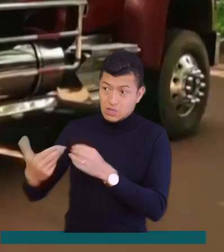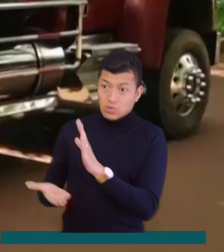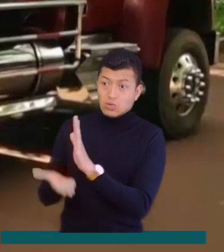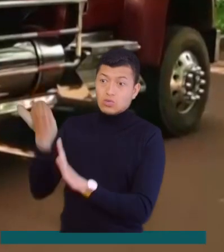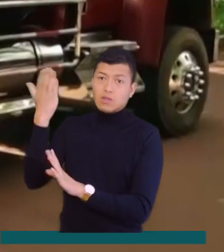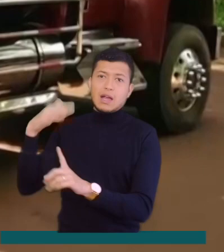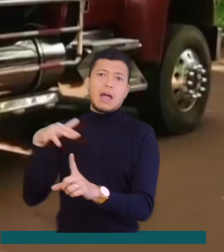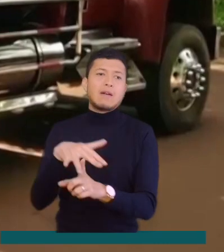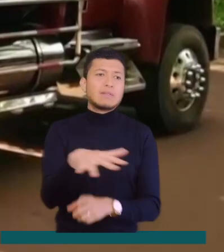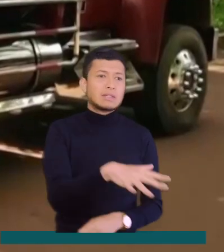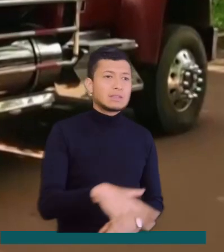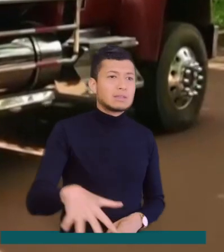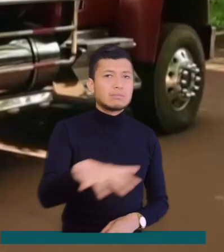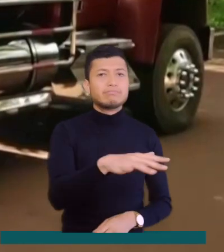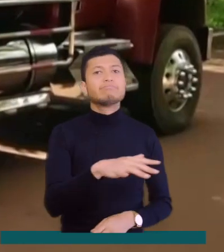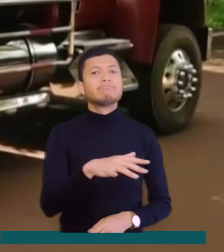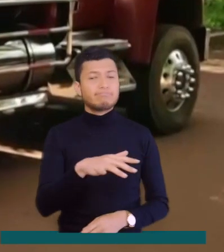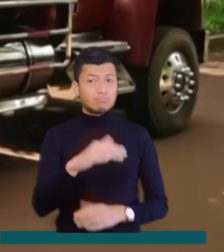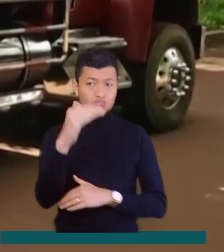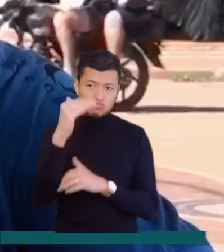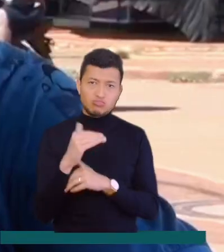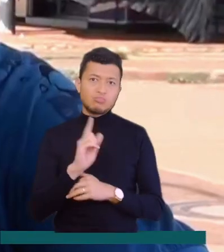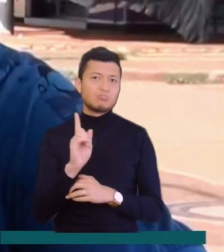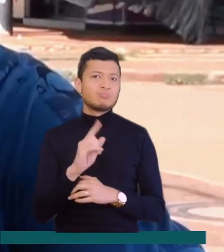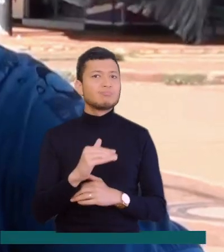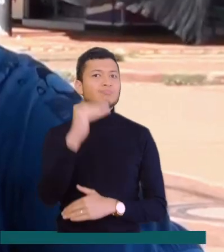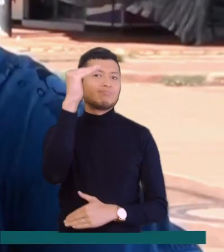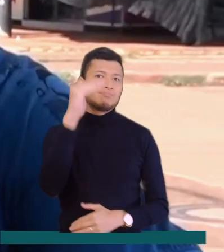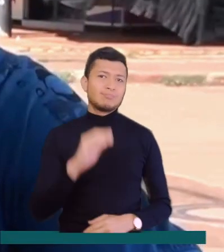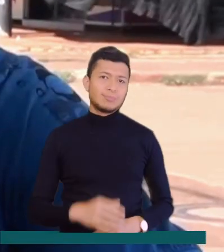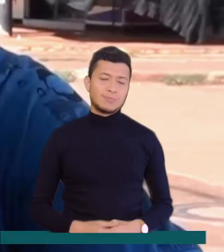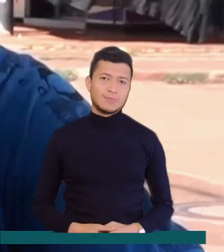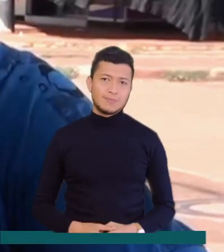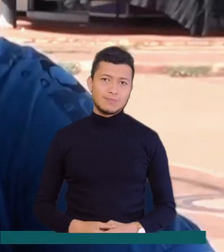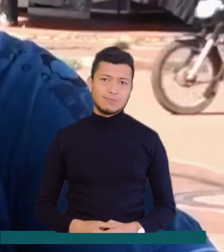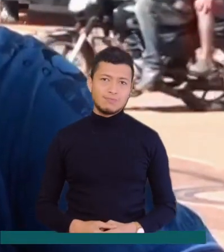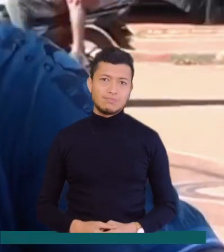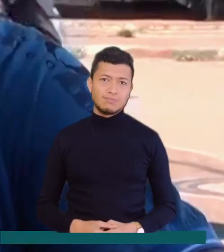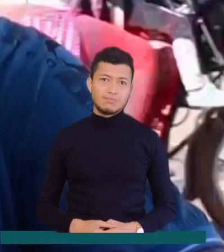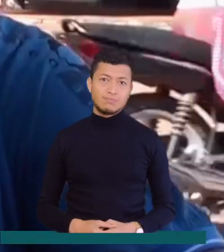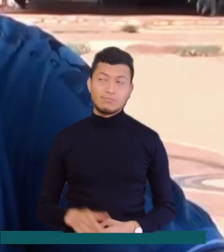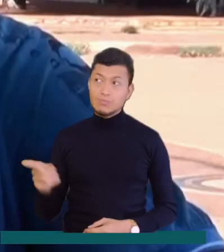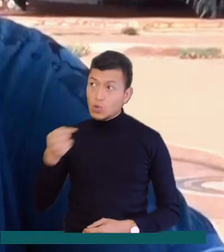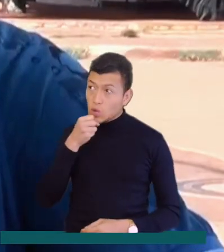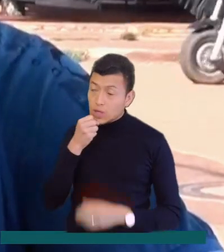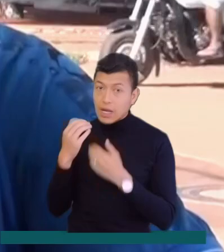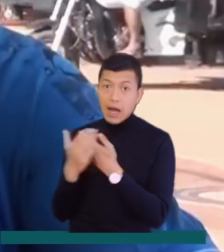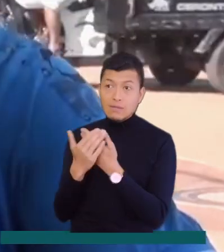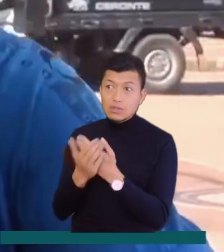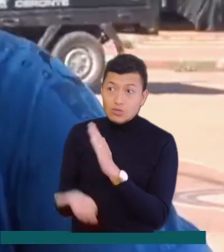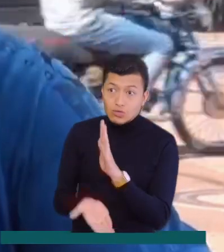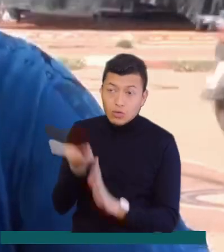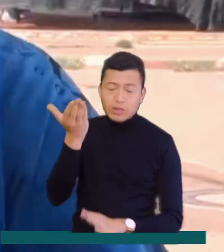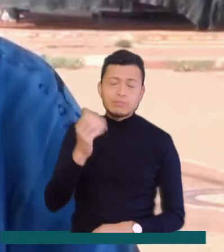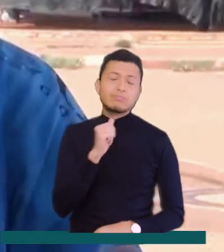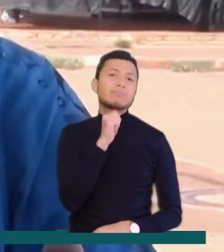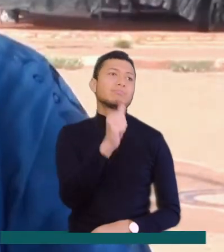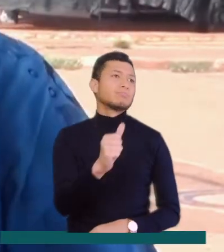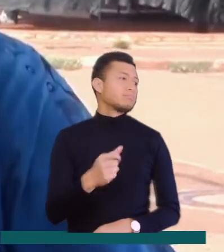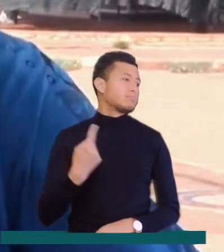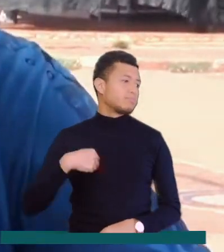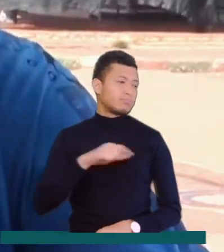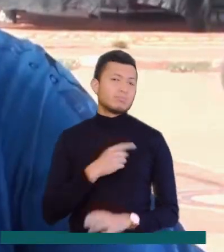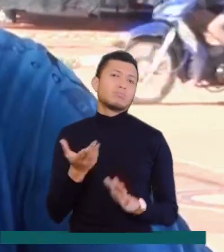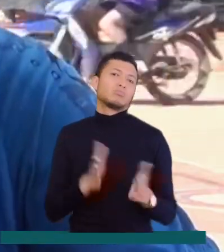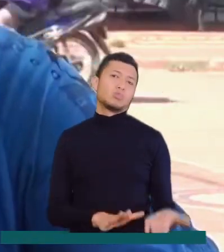podría aumentar estas cifras en lugar de disminuirlas. Nos van a acabar de matar con esa noticia, no la han subido. Ya